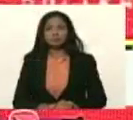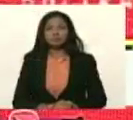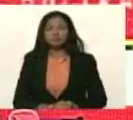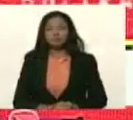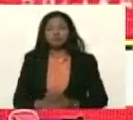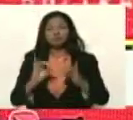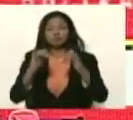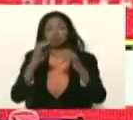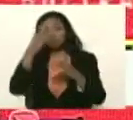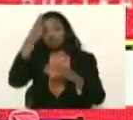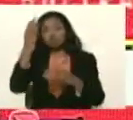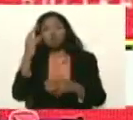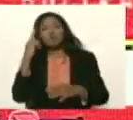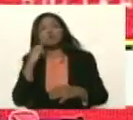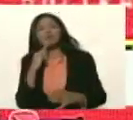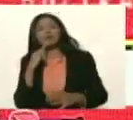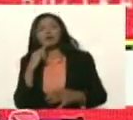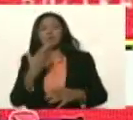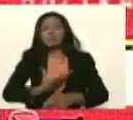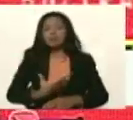Bolivariano de Alcaldes de Venezuela.